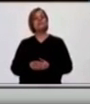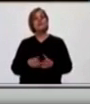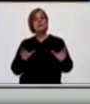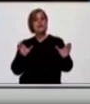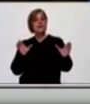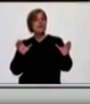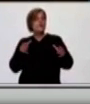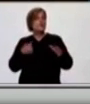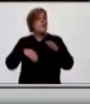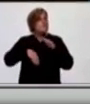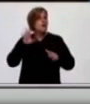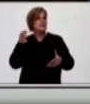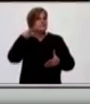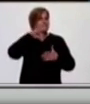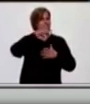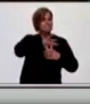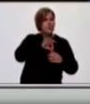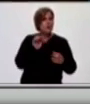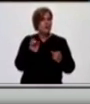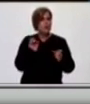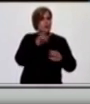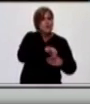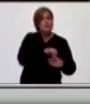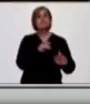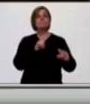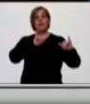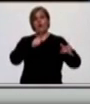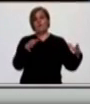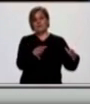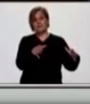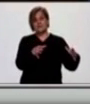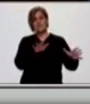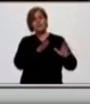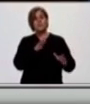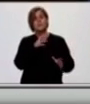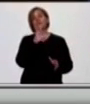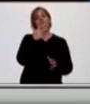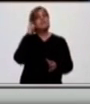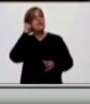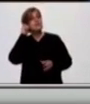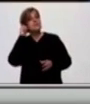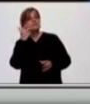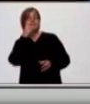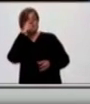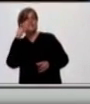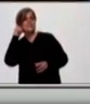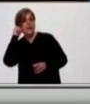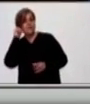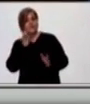que está más afectada, que tiene mayor número de contagios, son los jóvenes, con un promedio de 37 años a nivel nacional.